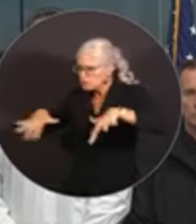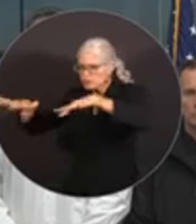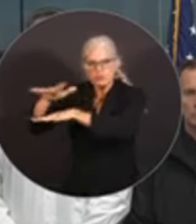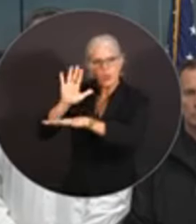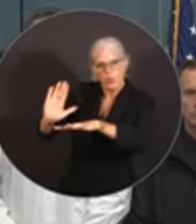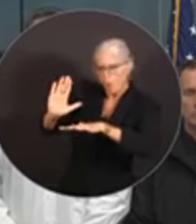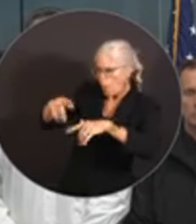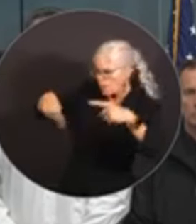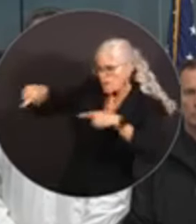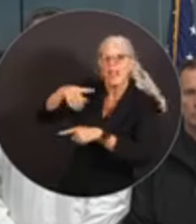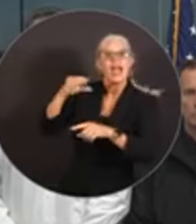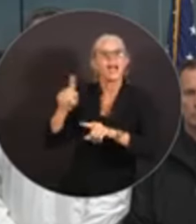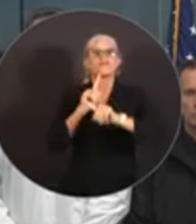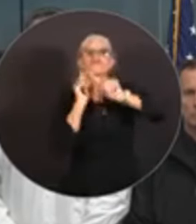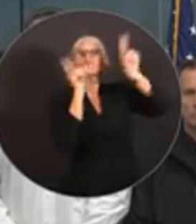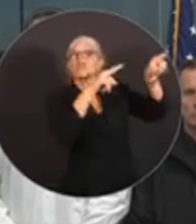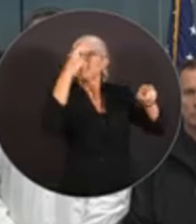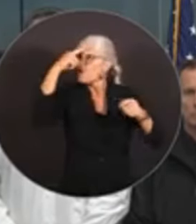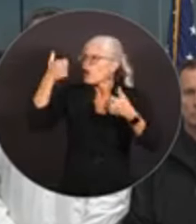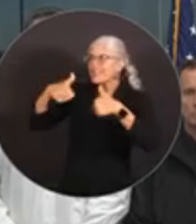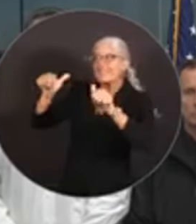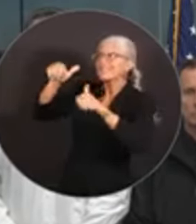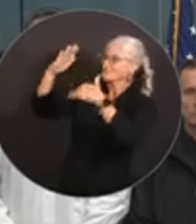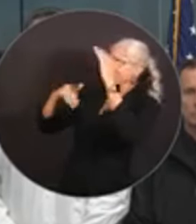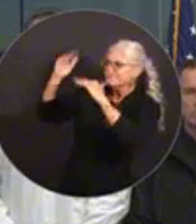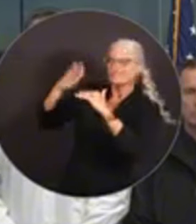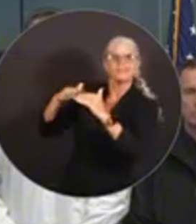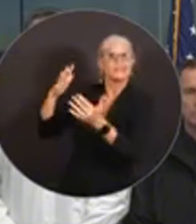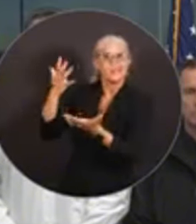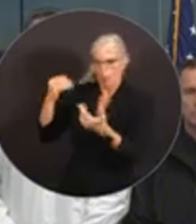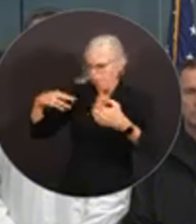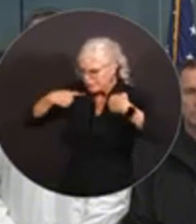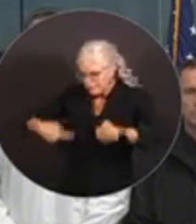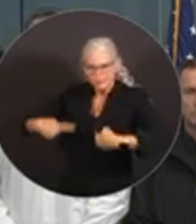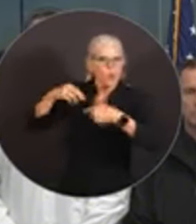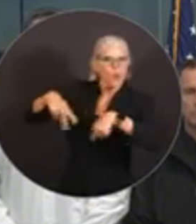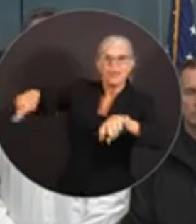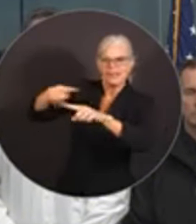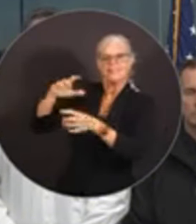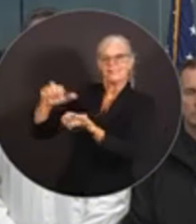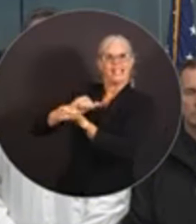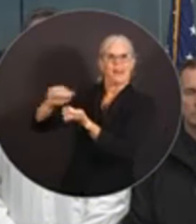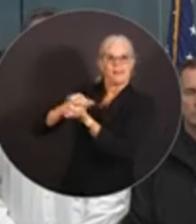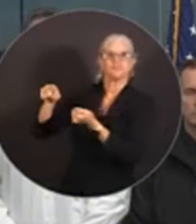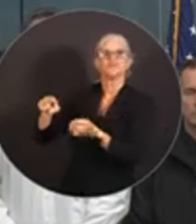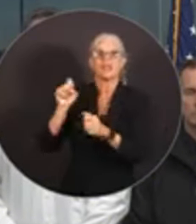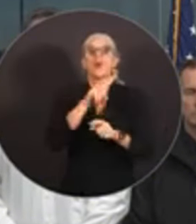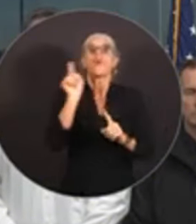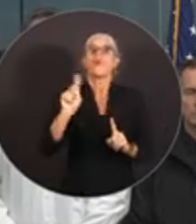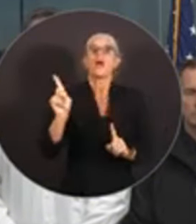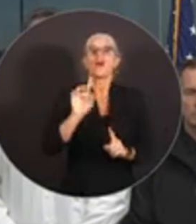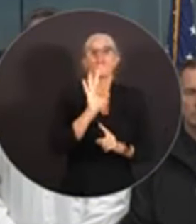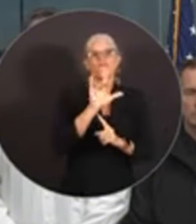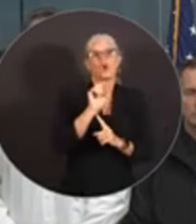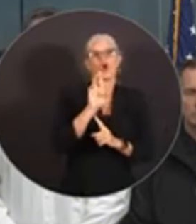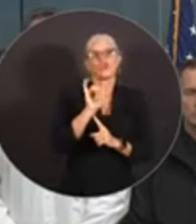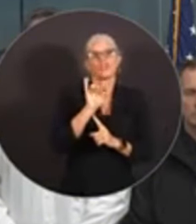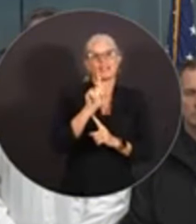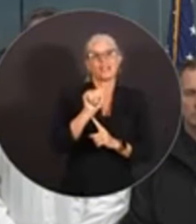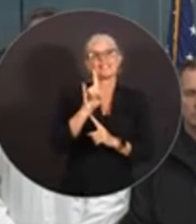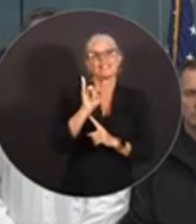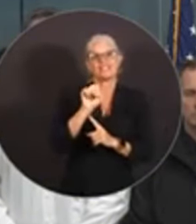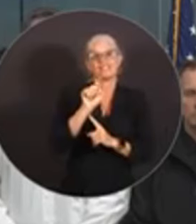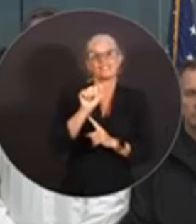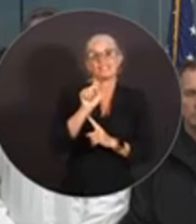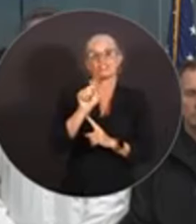Los comercios pueden reportar daños causados por la tormenta. pueden completar encuestas en floridadisaster.biz